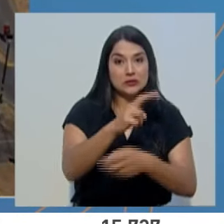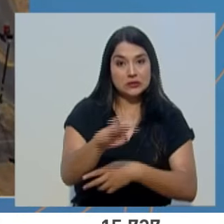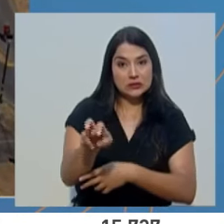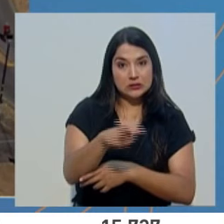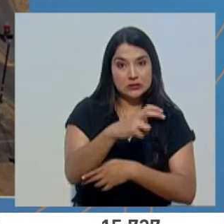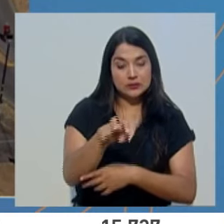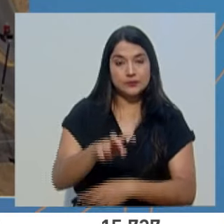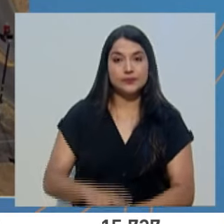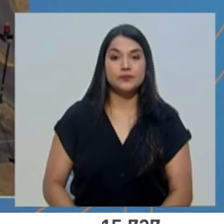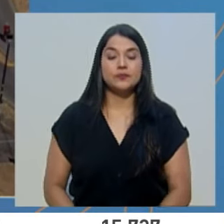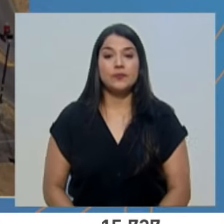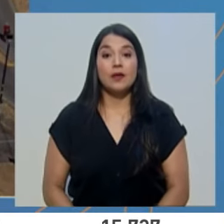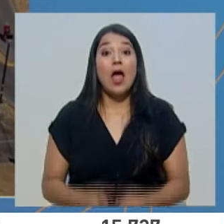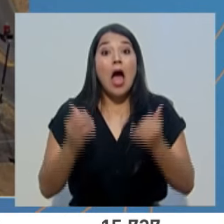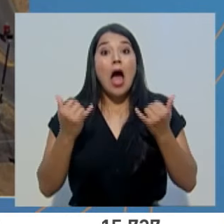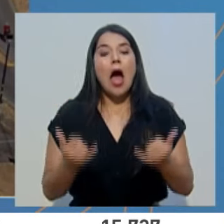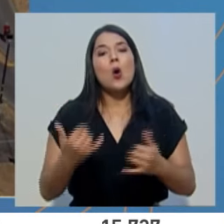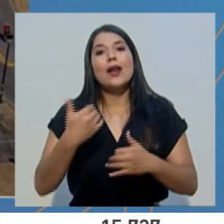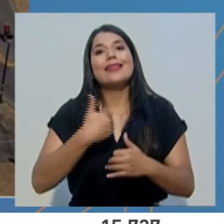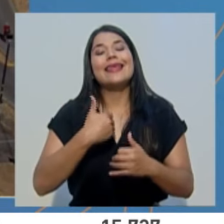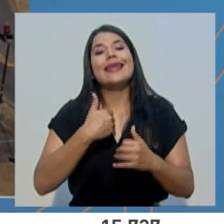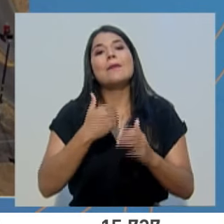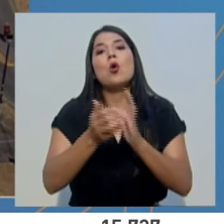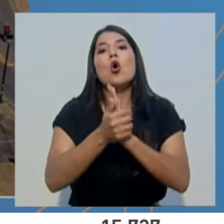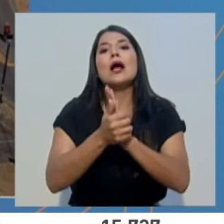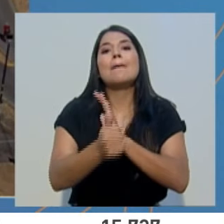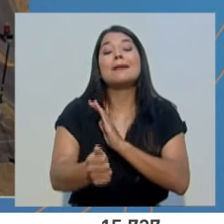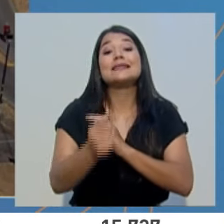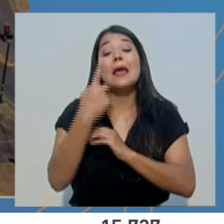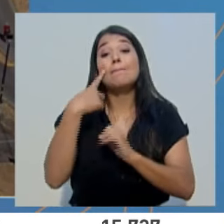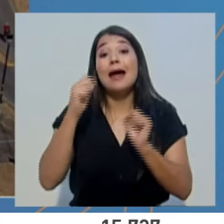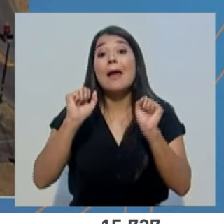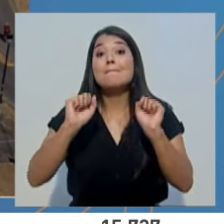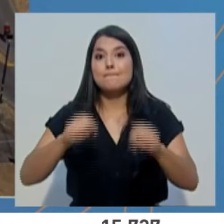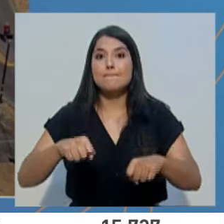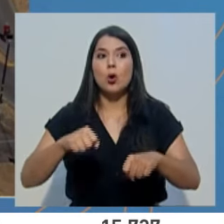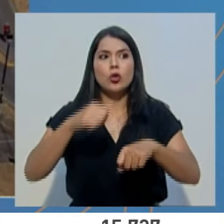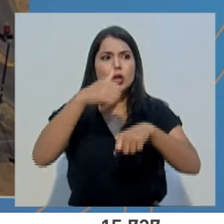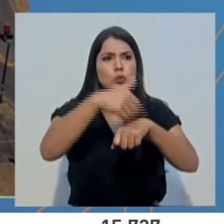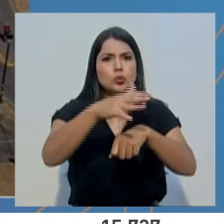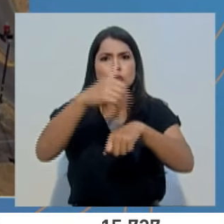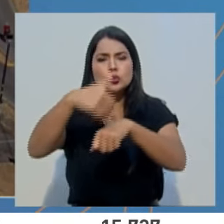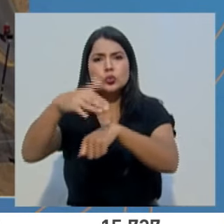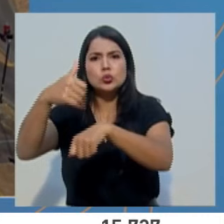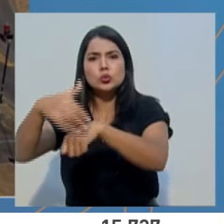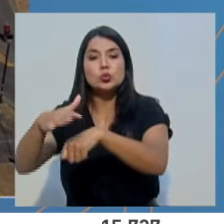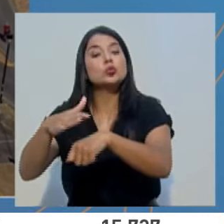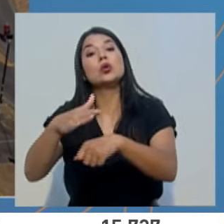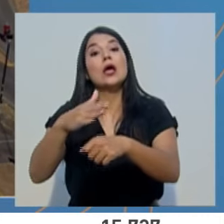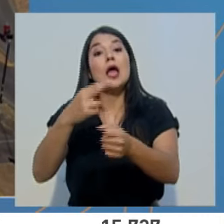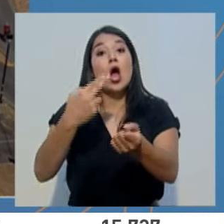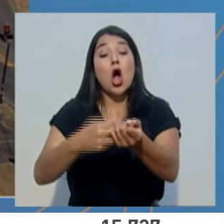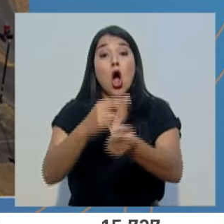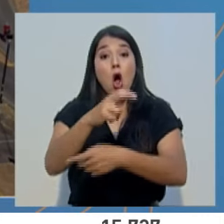Hoy contamos con la capacidad para desplegar unidades médicas móviles autosuficientes en cinco